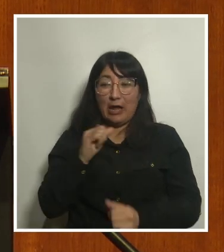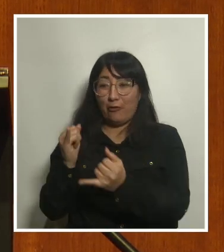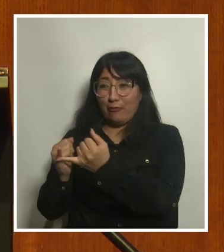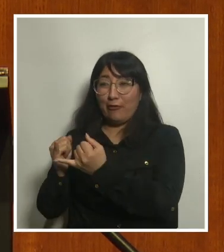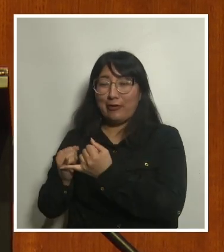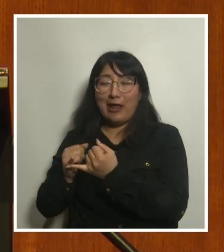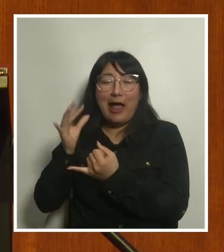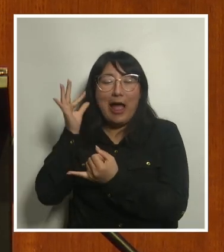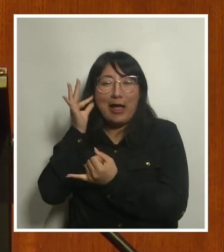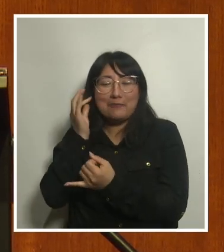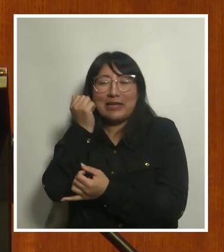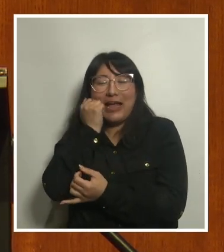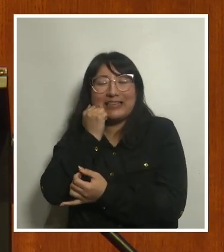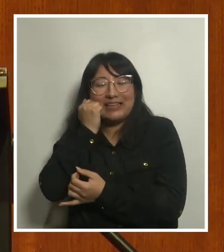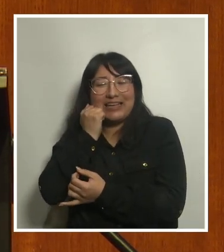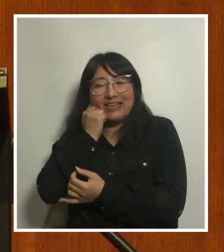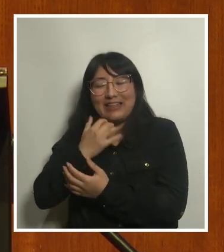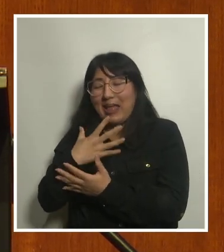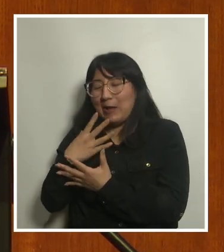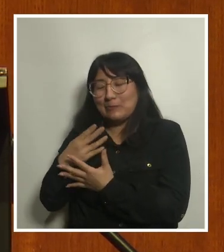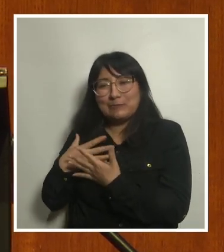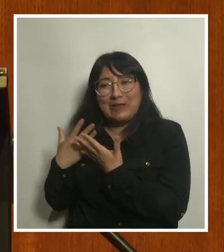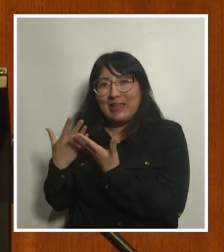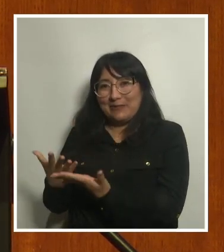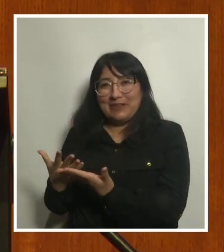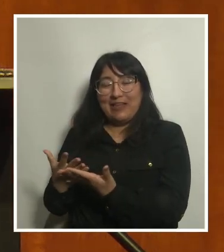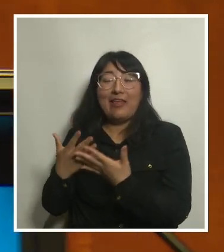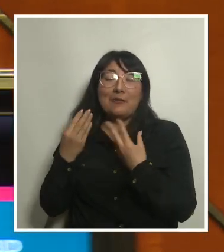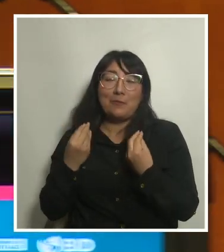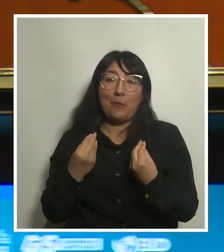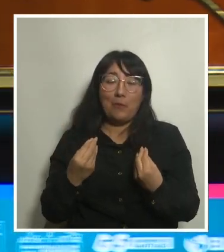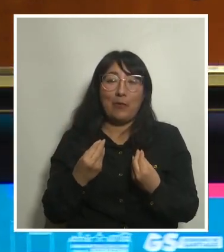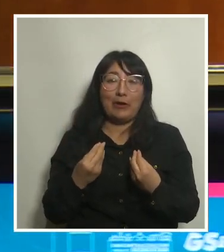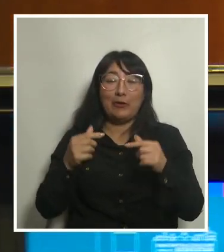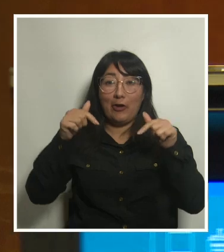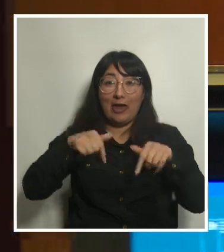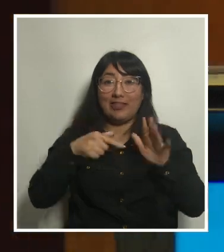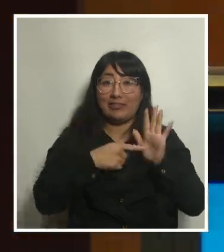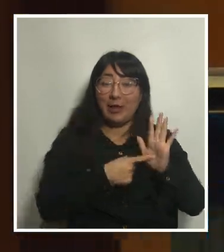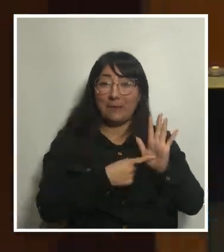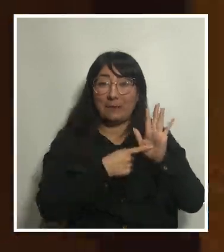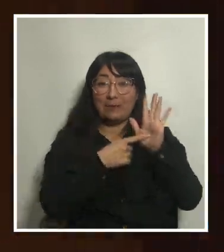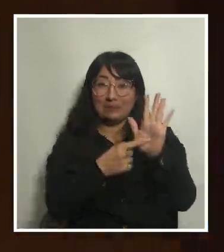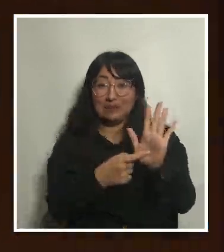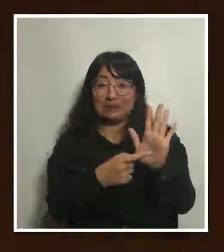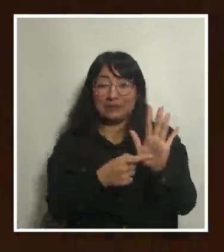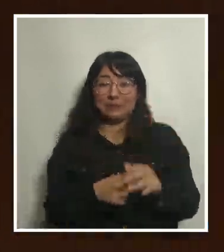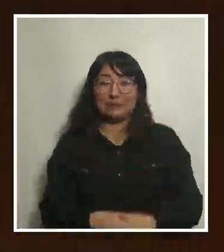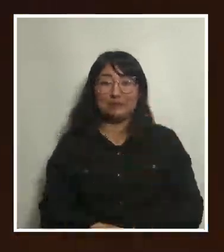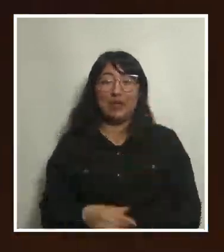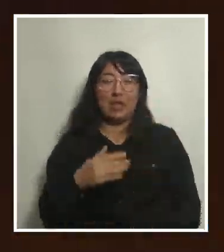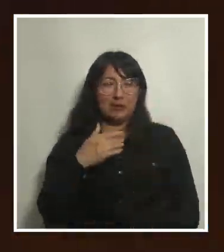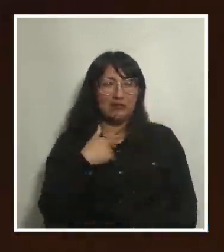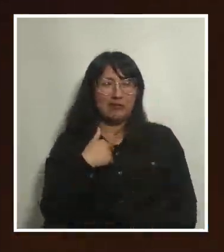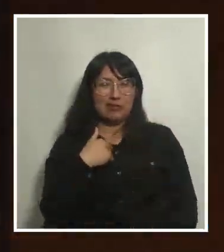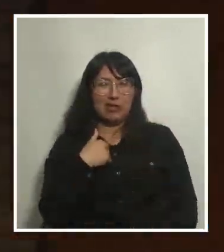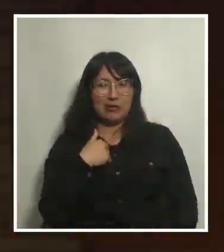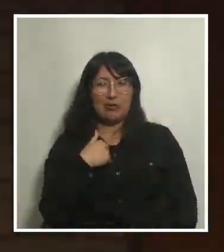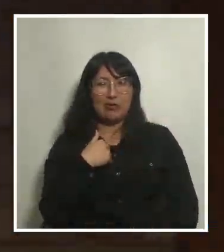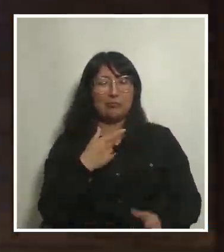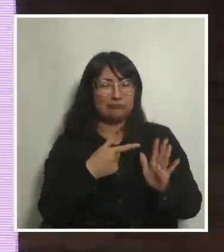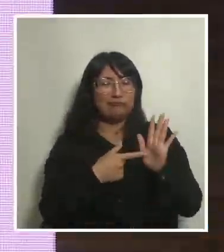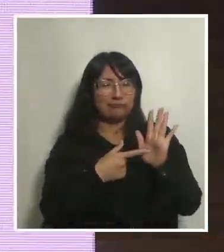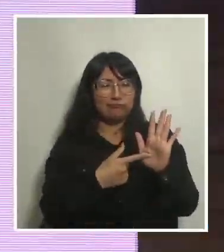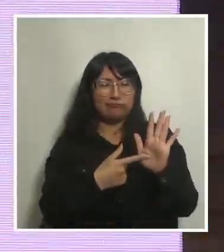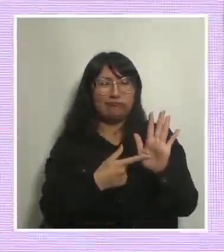queridas y admiradas. Y, bueno, pues esta presentación que yo vengo a hacer, la